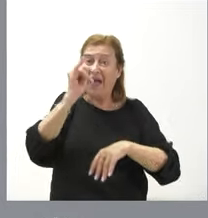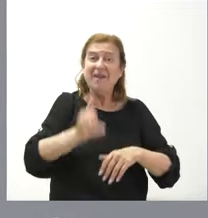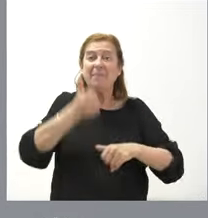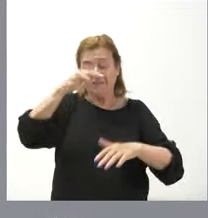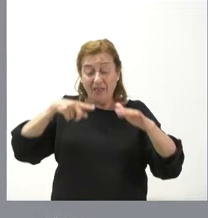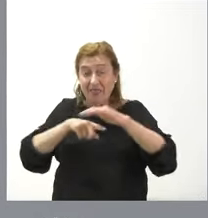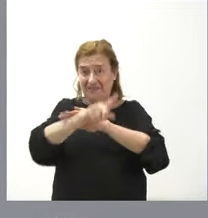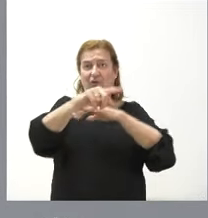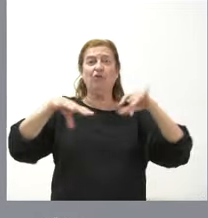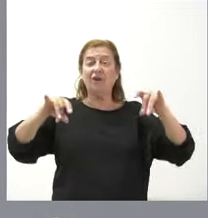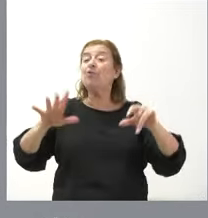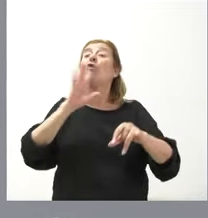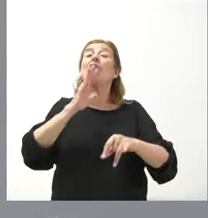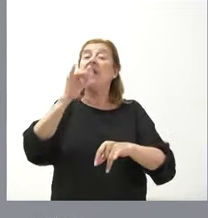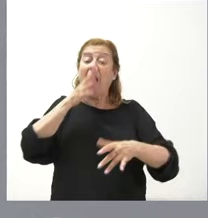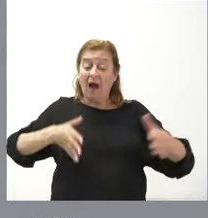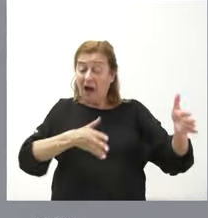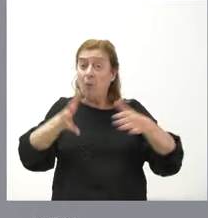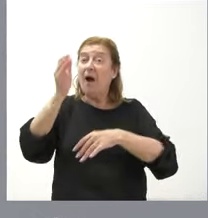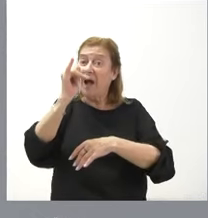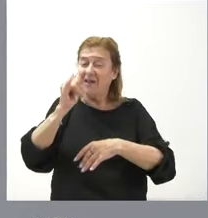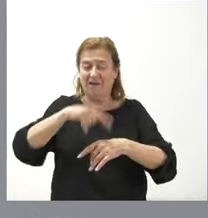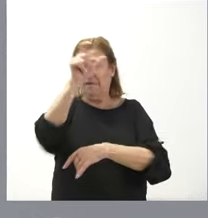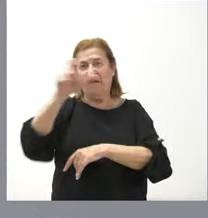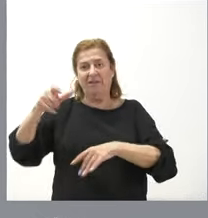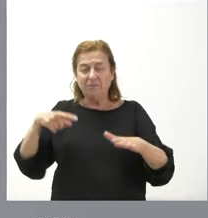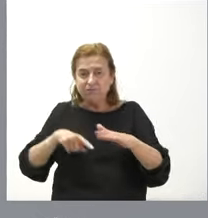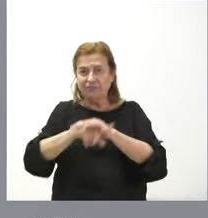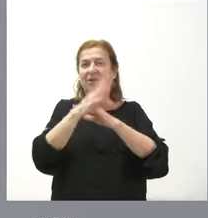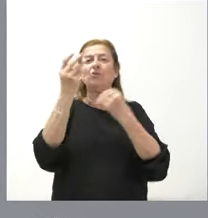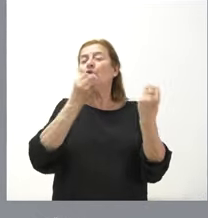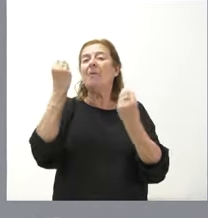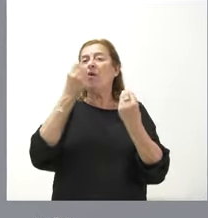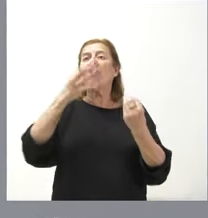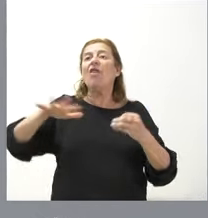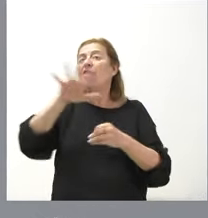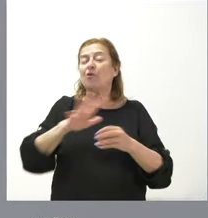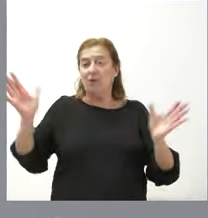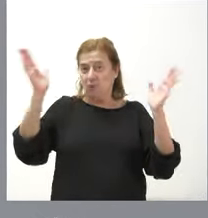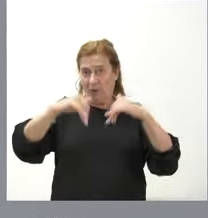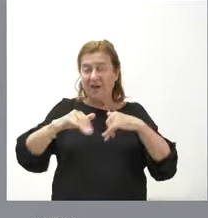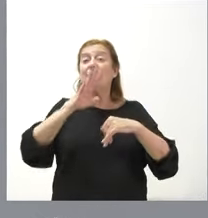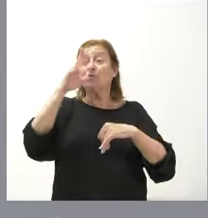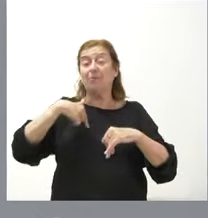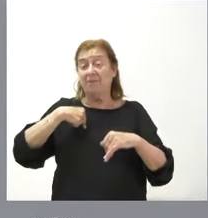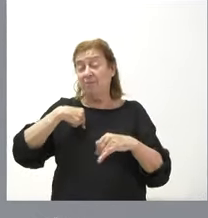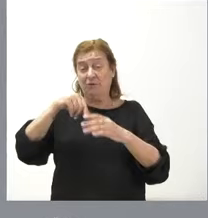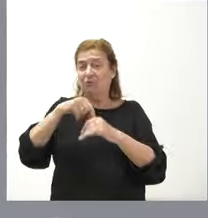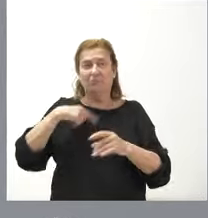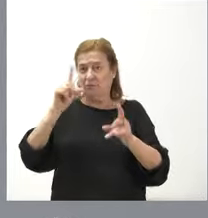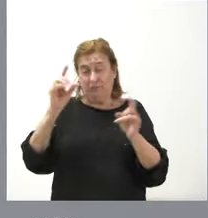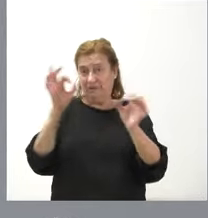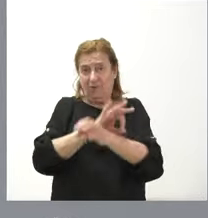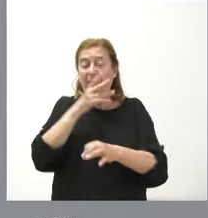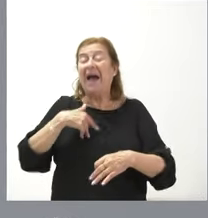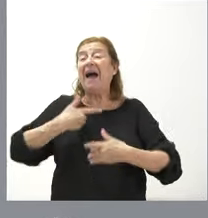territorio y allí donde hay regadíos la población evoluciona mucho mejor que en aquellas zonas donde no los hay por tanto nuestra posición es inequívoca a favor